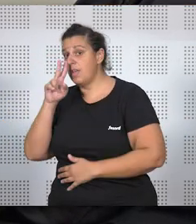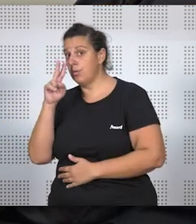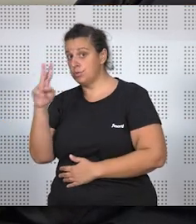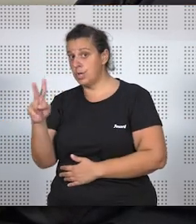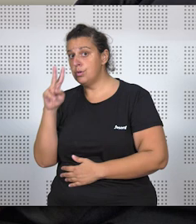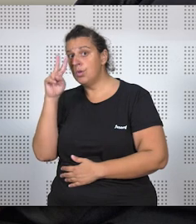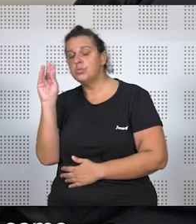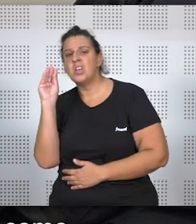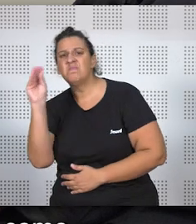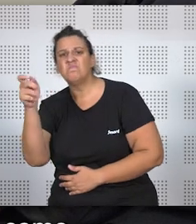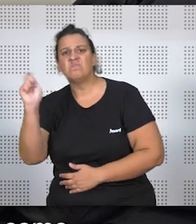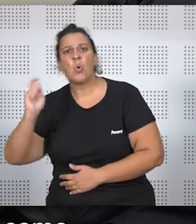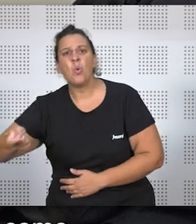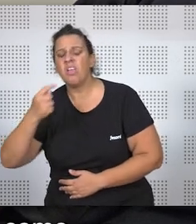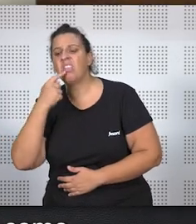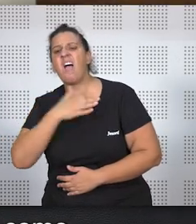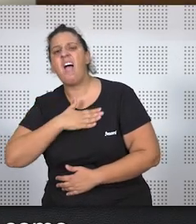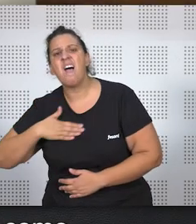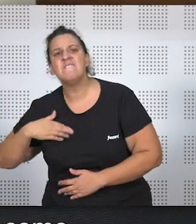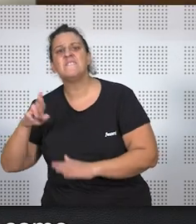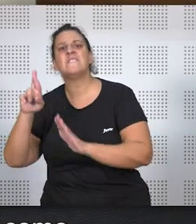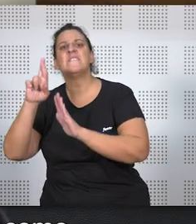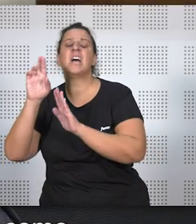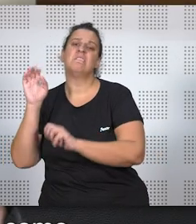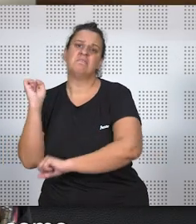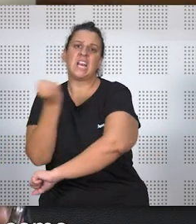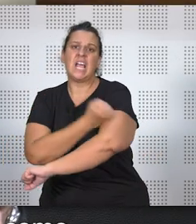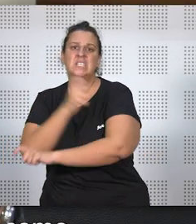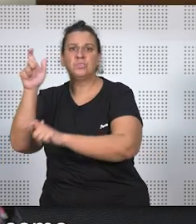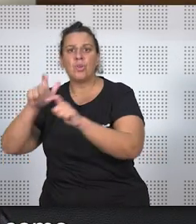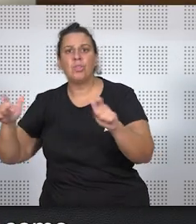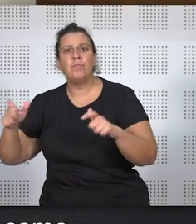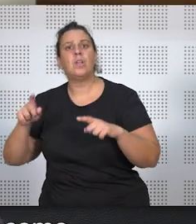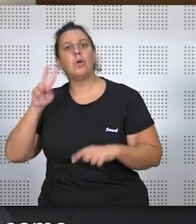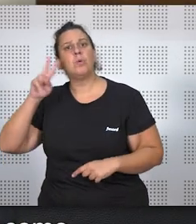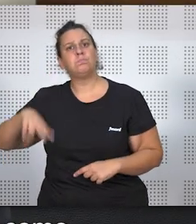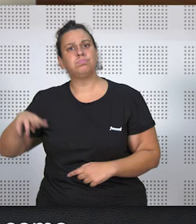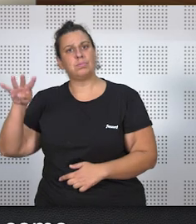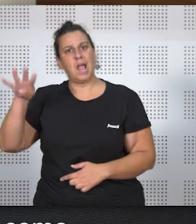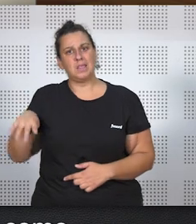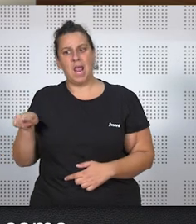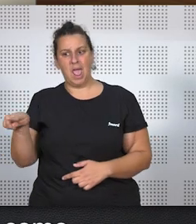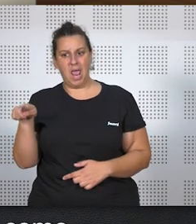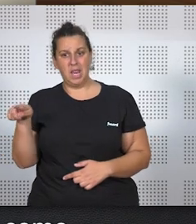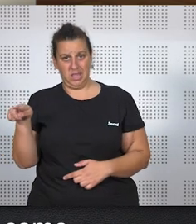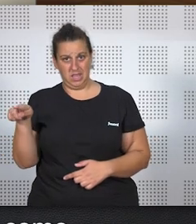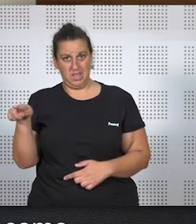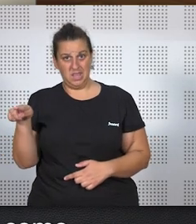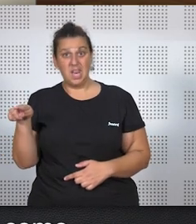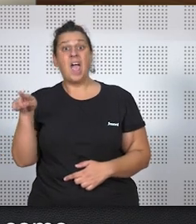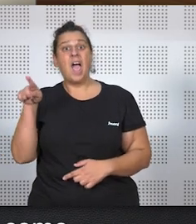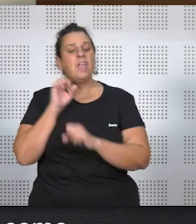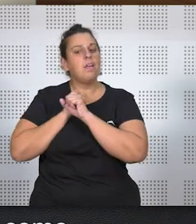años va al juez municipal y pide que le inscriban en el registro civil como catalán o como vecino catalán, a partir de ahí está sujeto a la